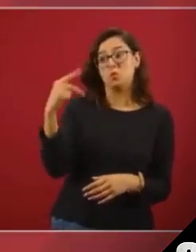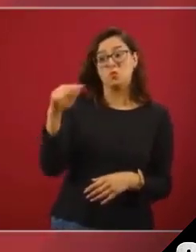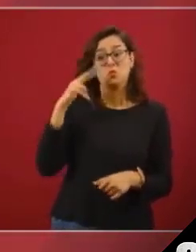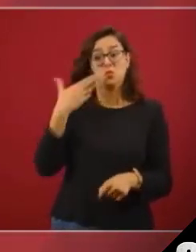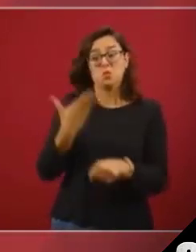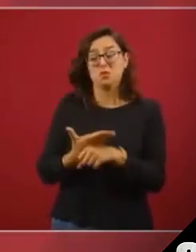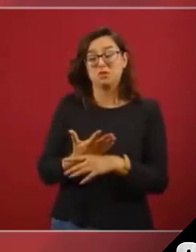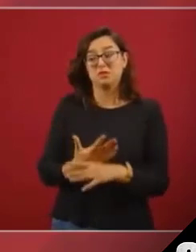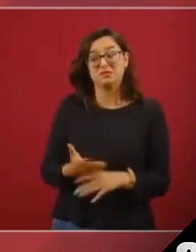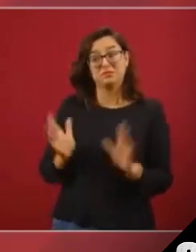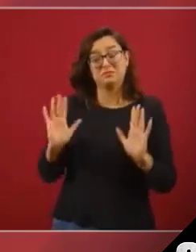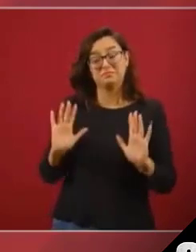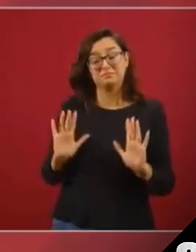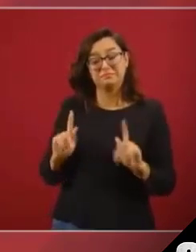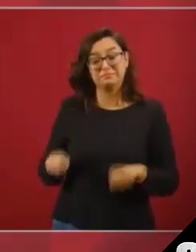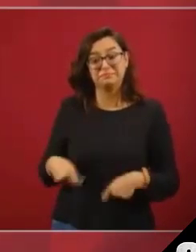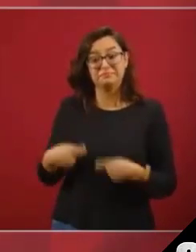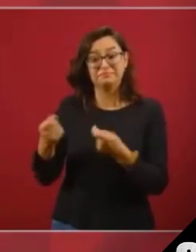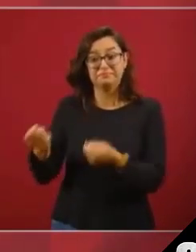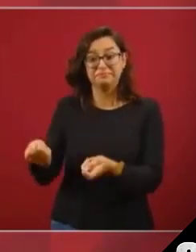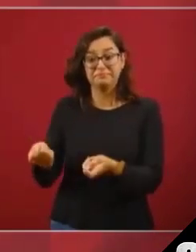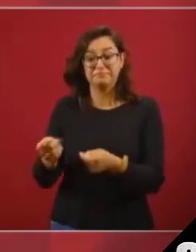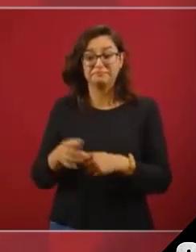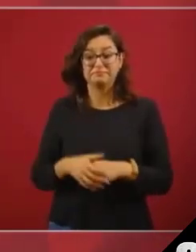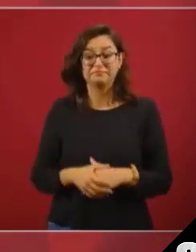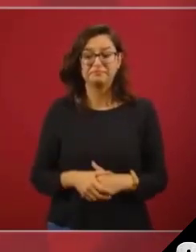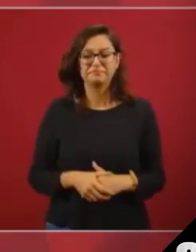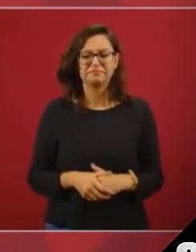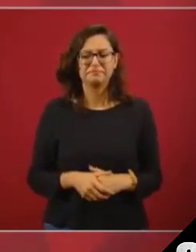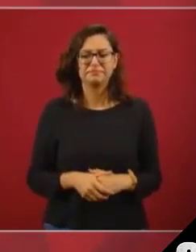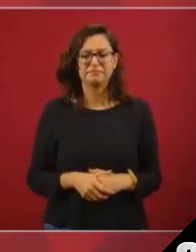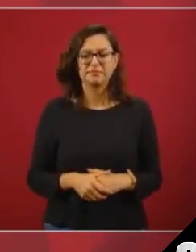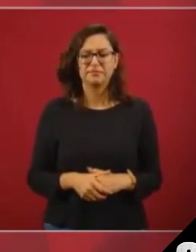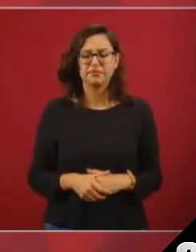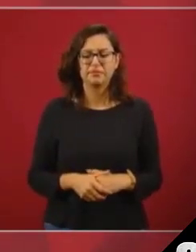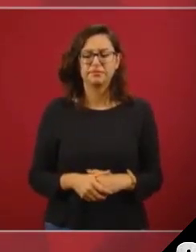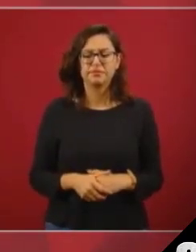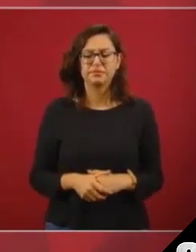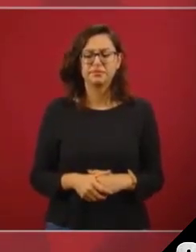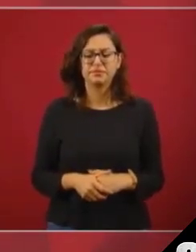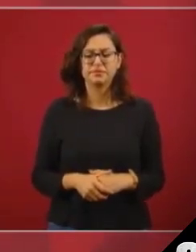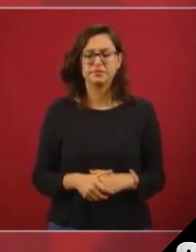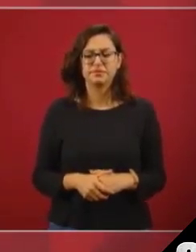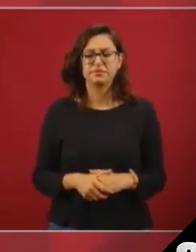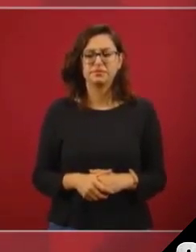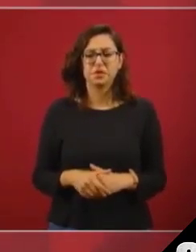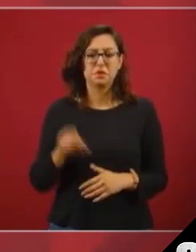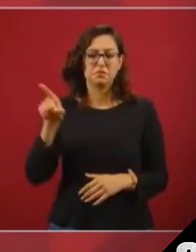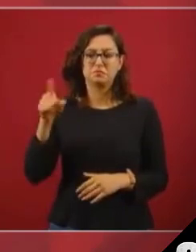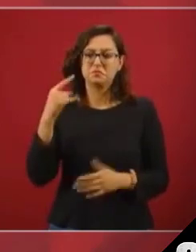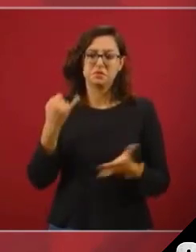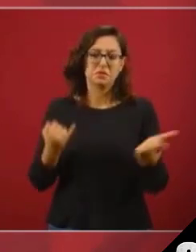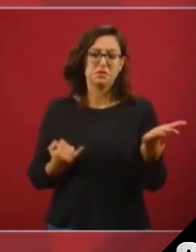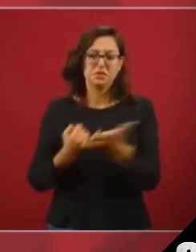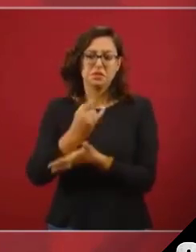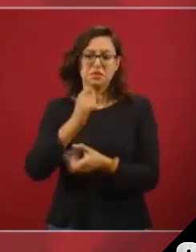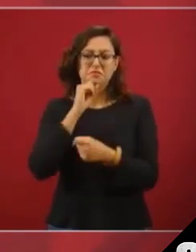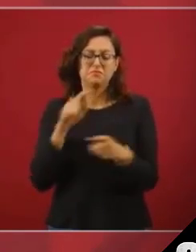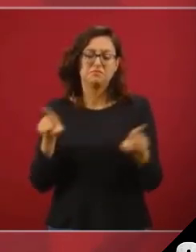Federal, es el que decide, y también el Tribunal